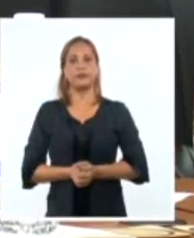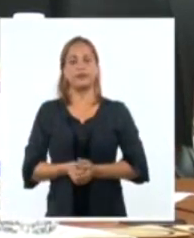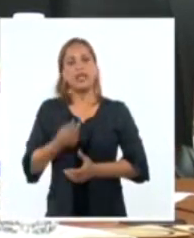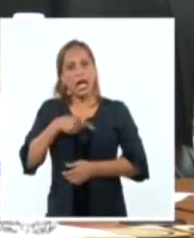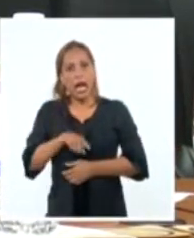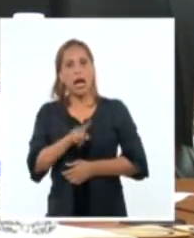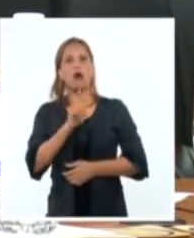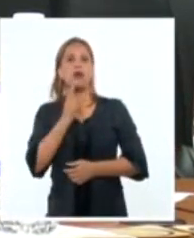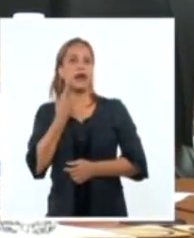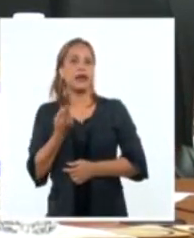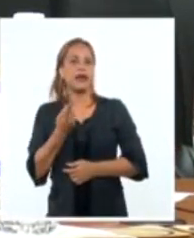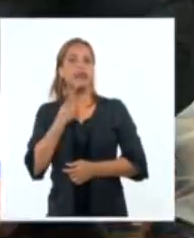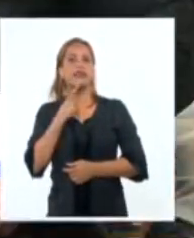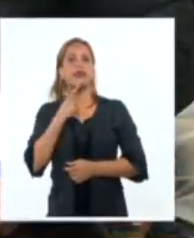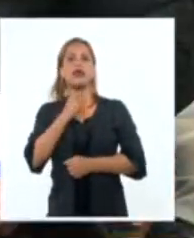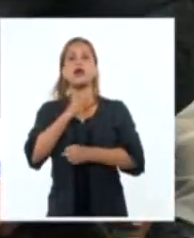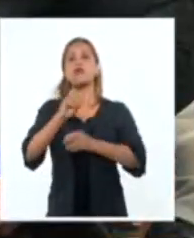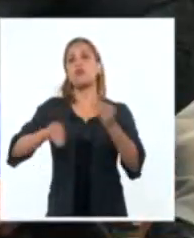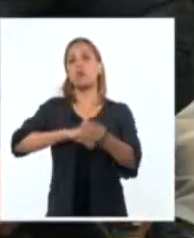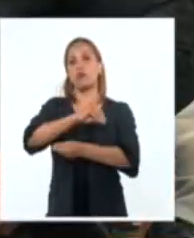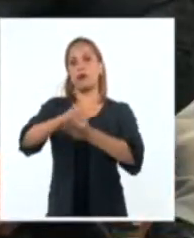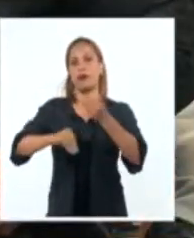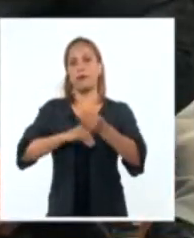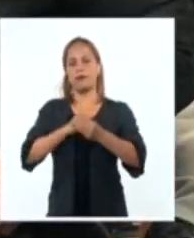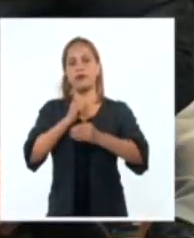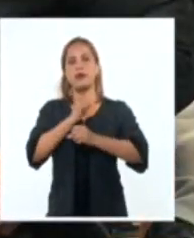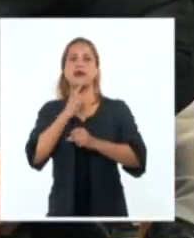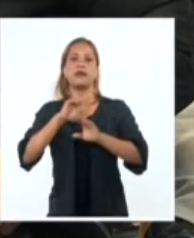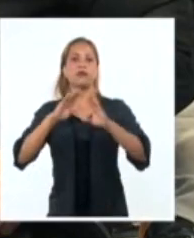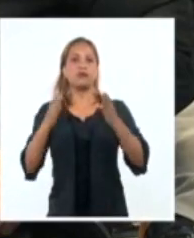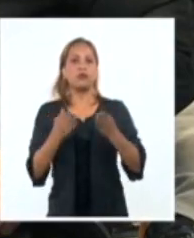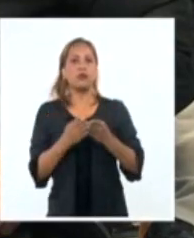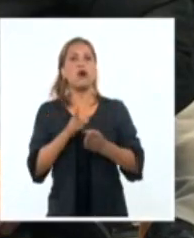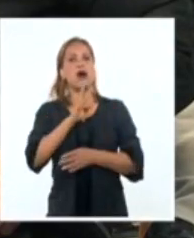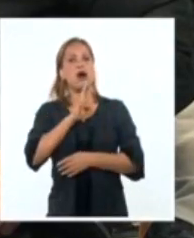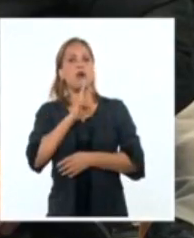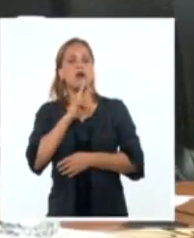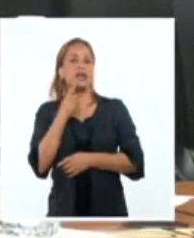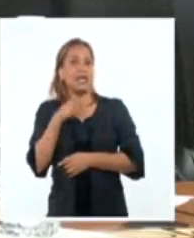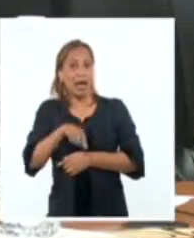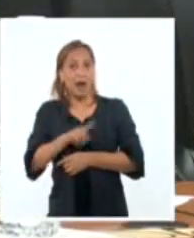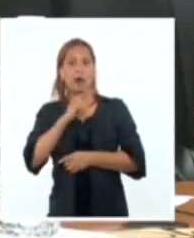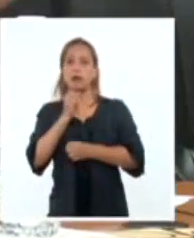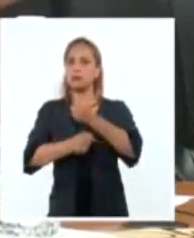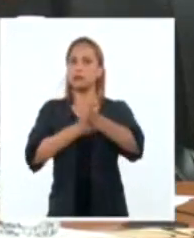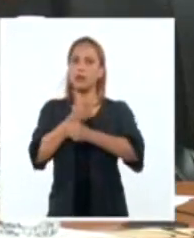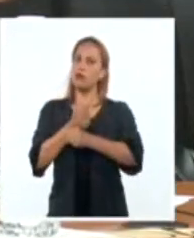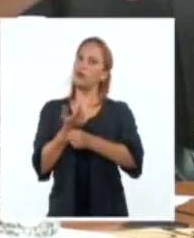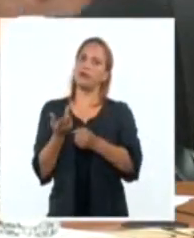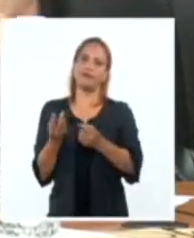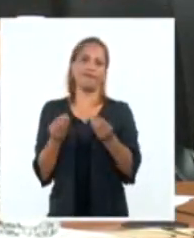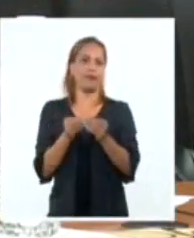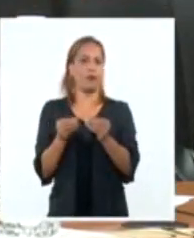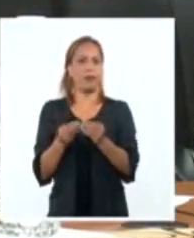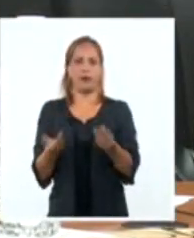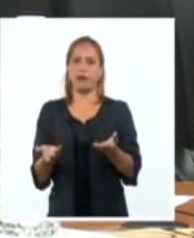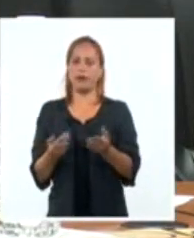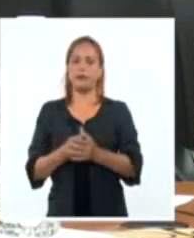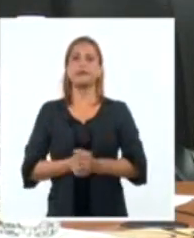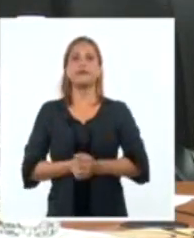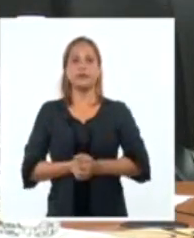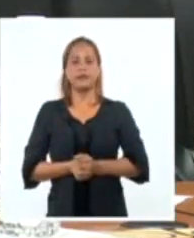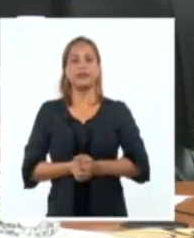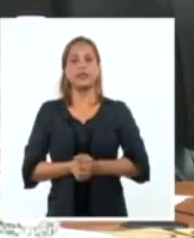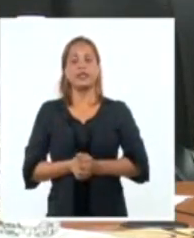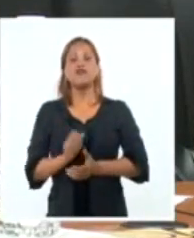ahora tengamos la infraestructura hecha, tengamos la disponibilidad de agua y que no se use. Y llegar con el agua ciego, que